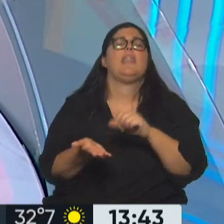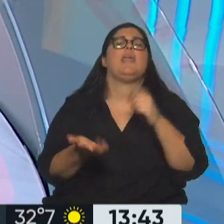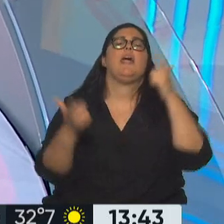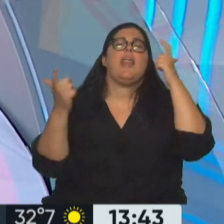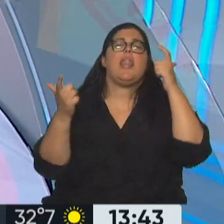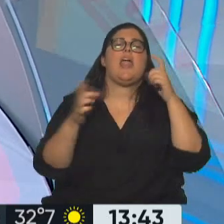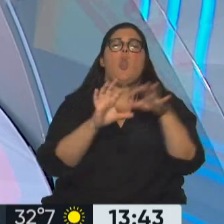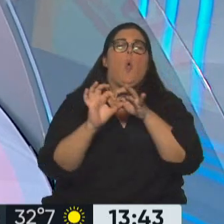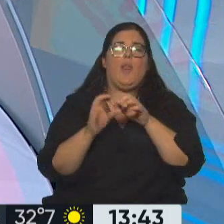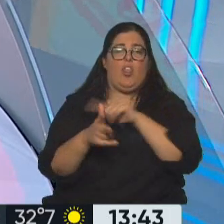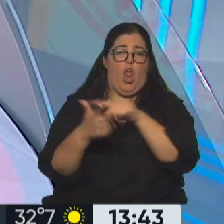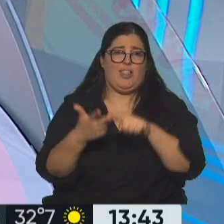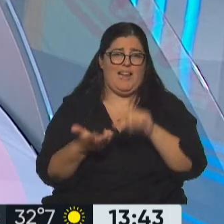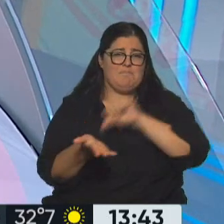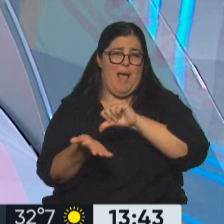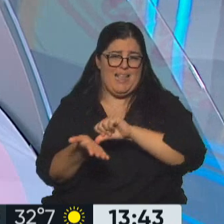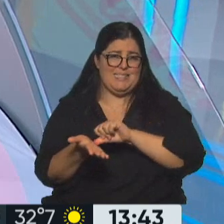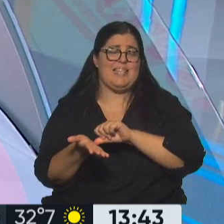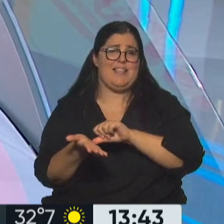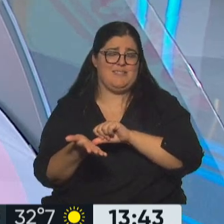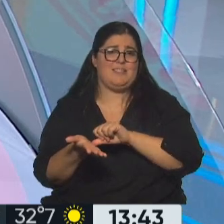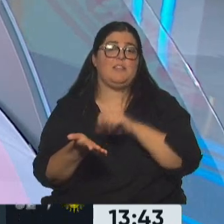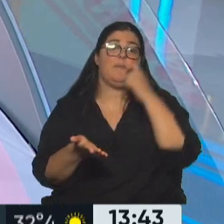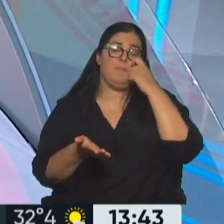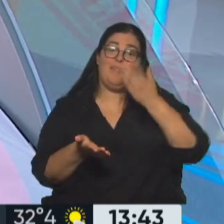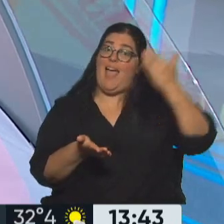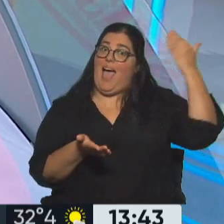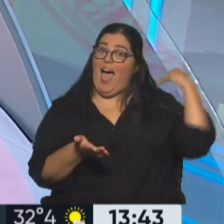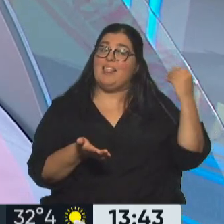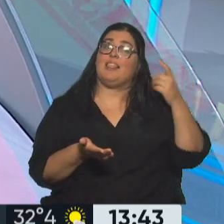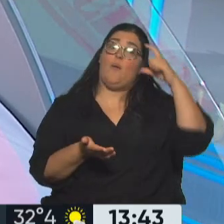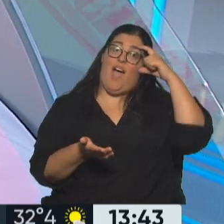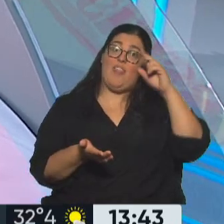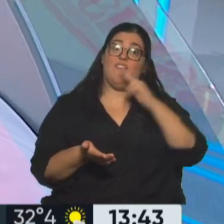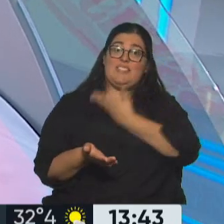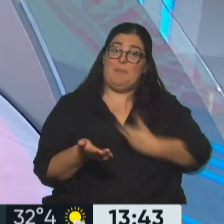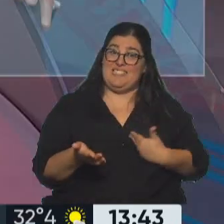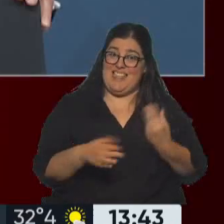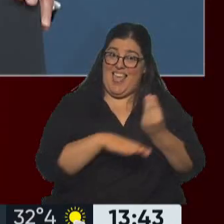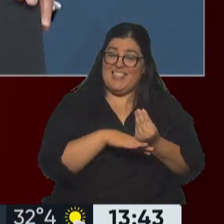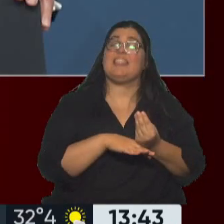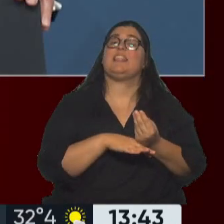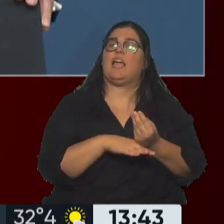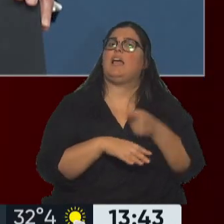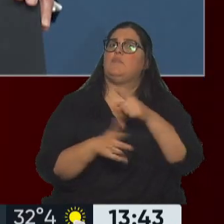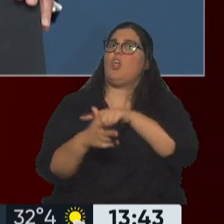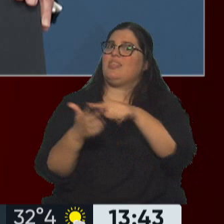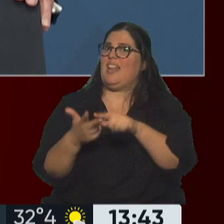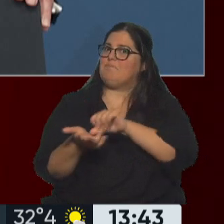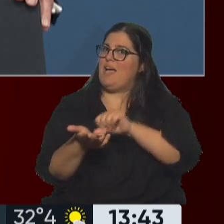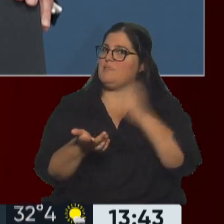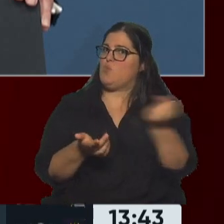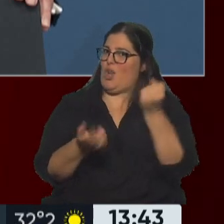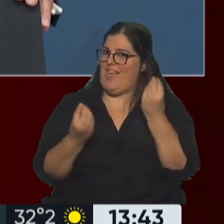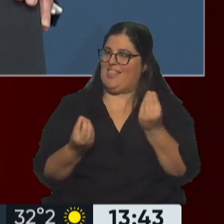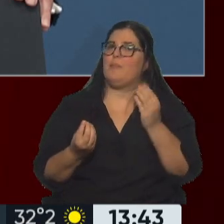Los tres países en los cuales, cuando Biden era vicepresidente, fueron muy importantes. Primero porque Estados